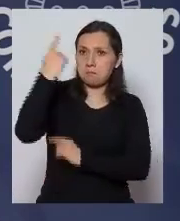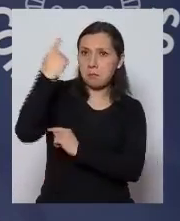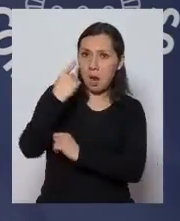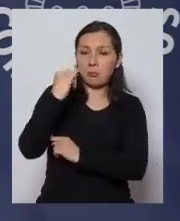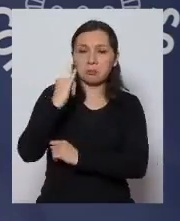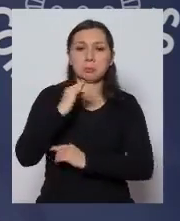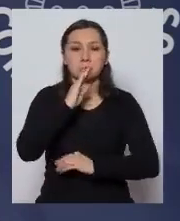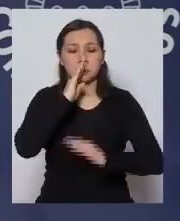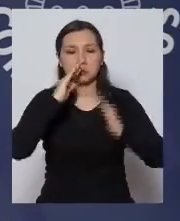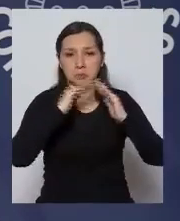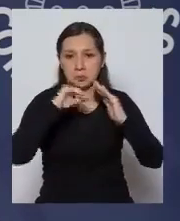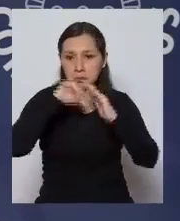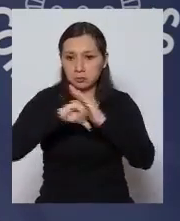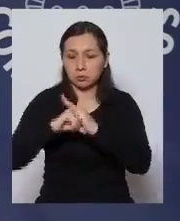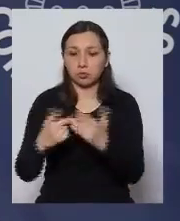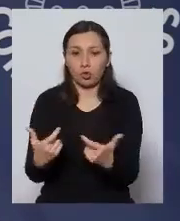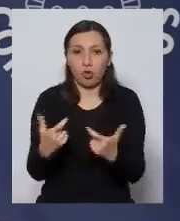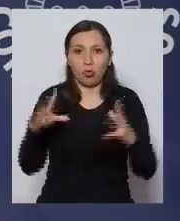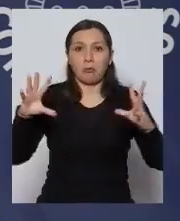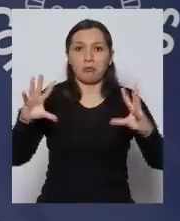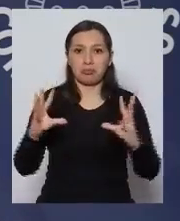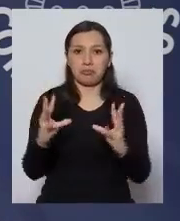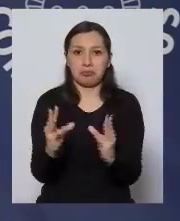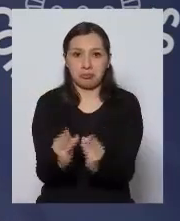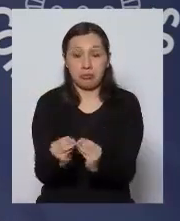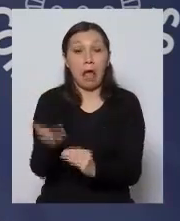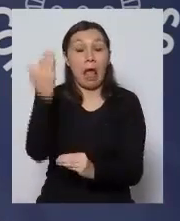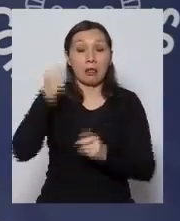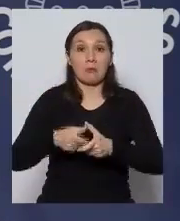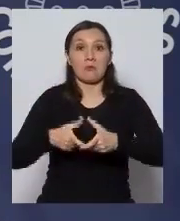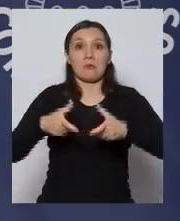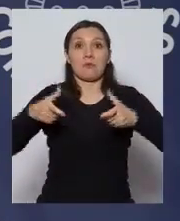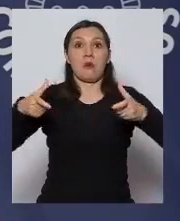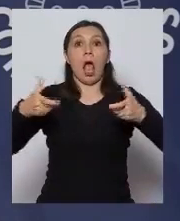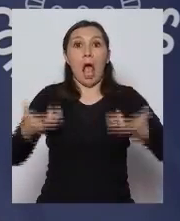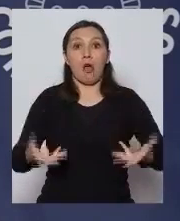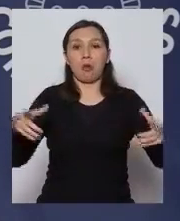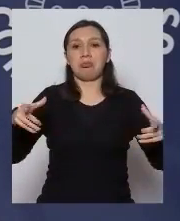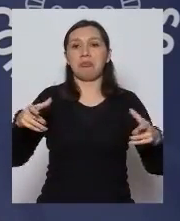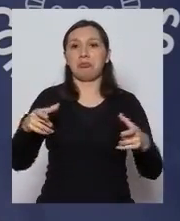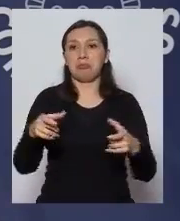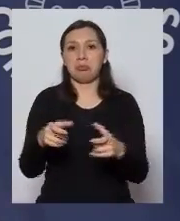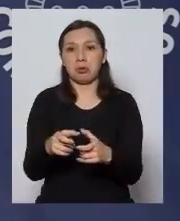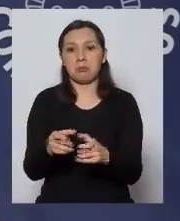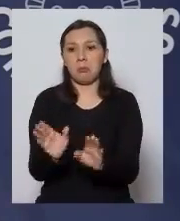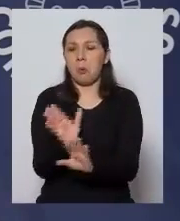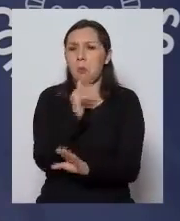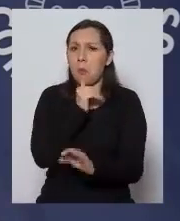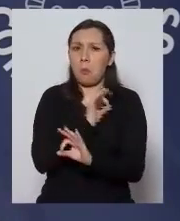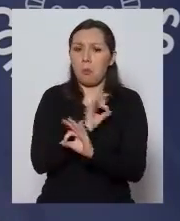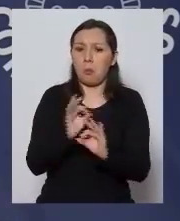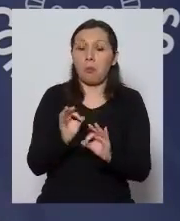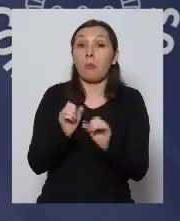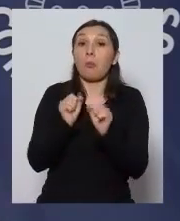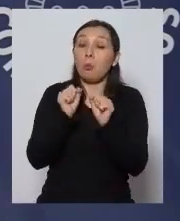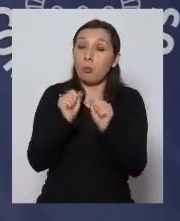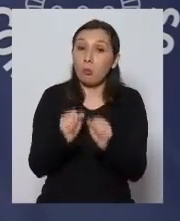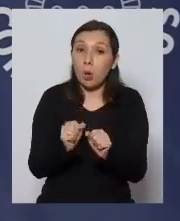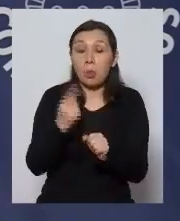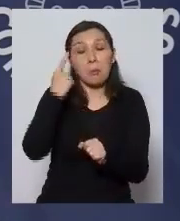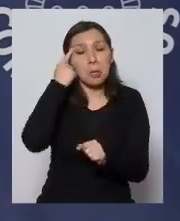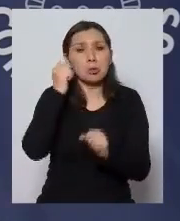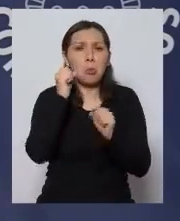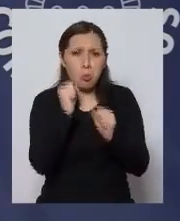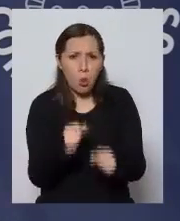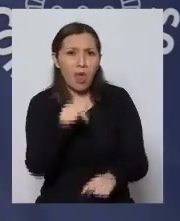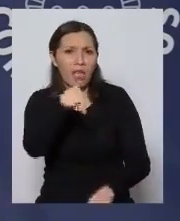indicaciones y lograr controlar y dar vuelta el crecimiento de casos no hay ningún motivo para que eso no pueda ocurrir en